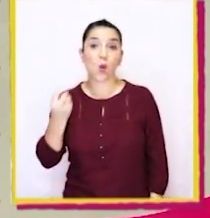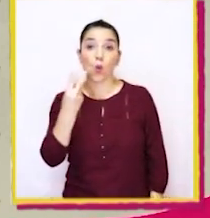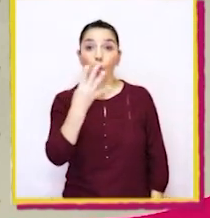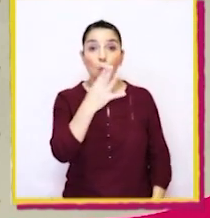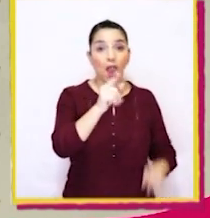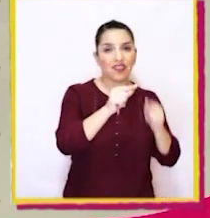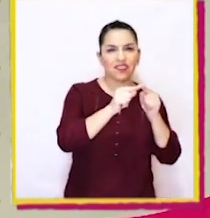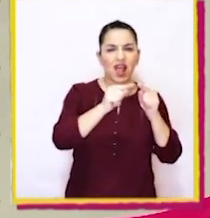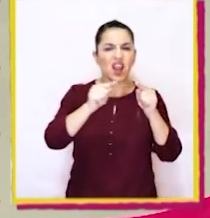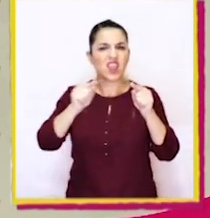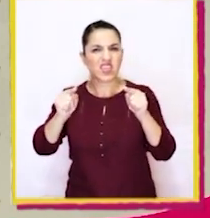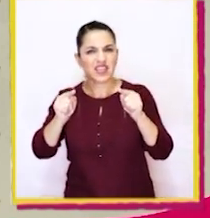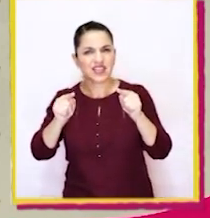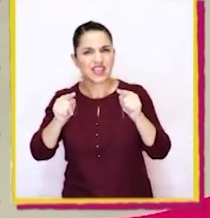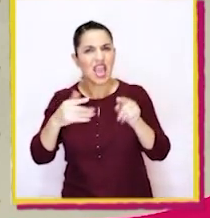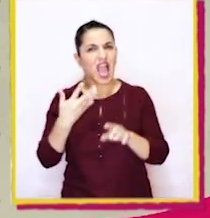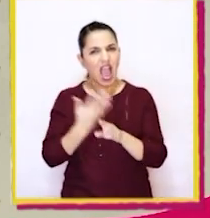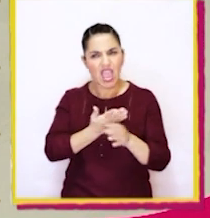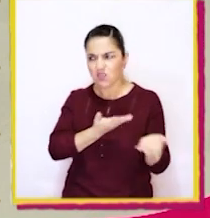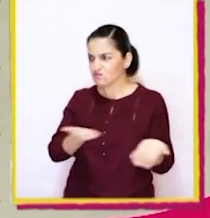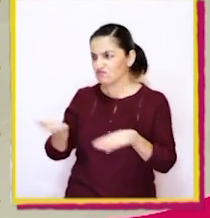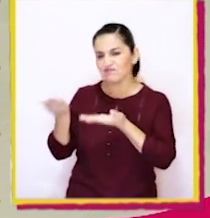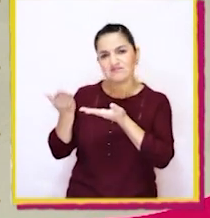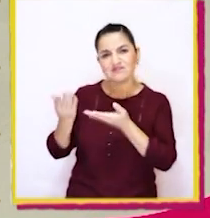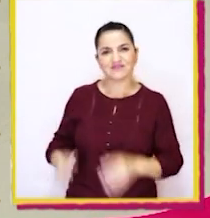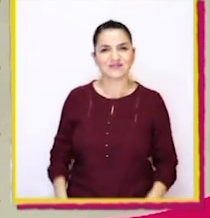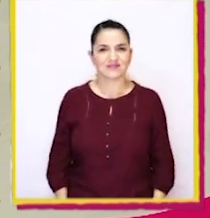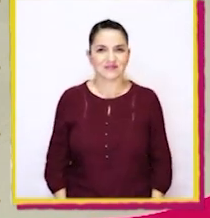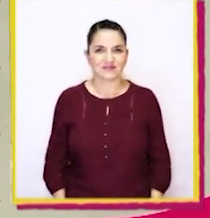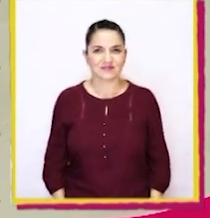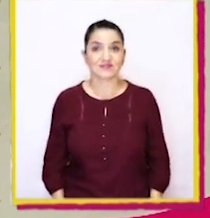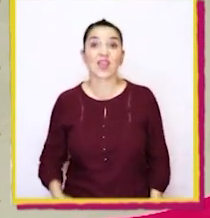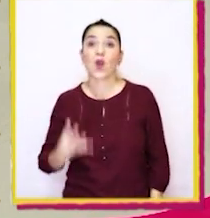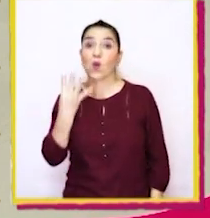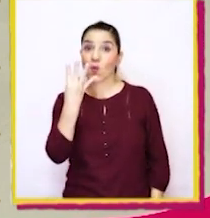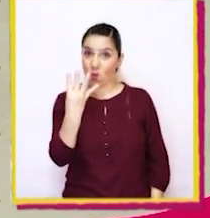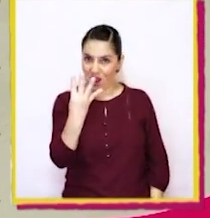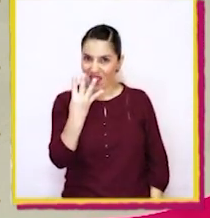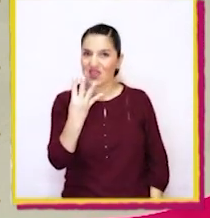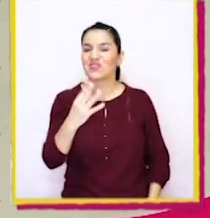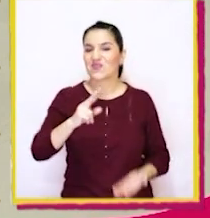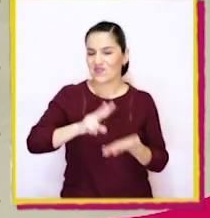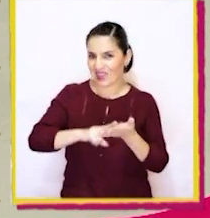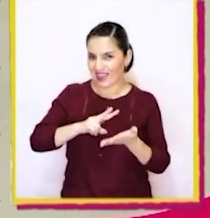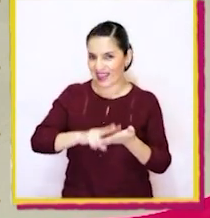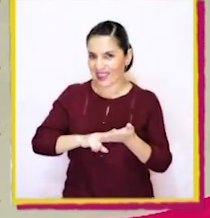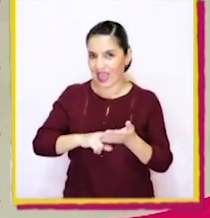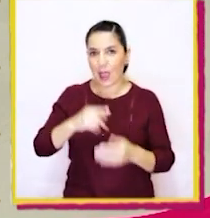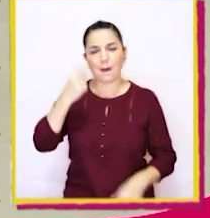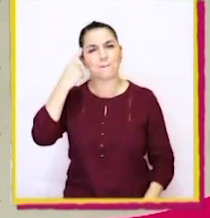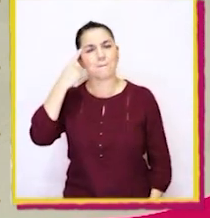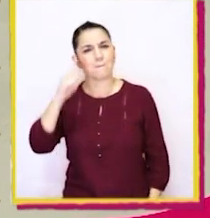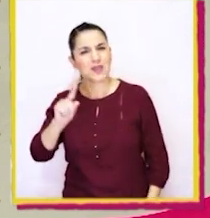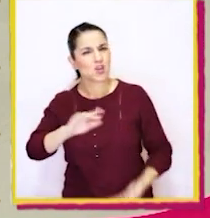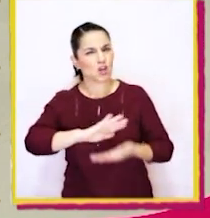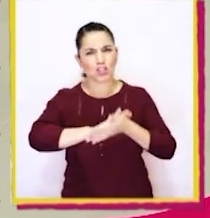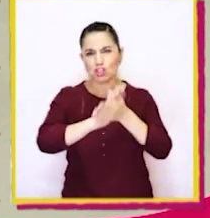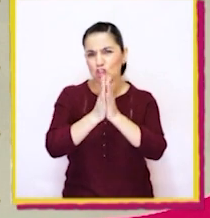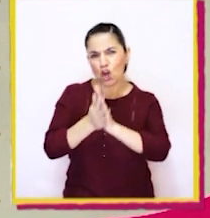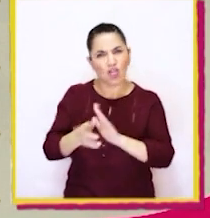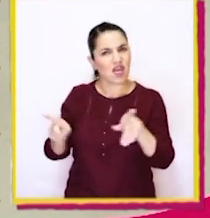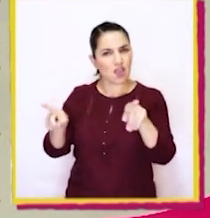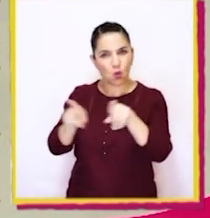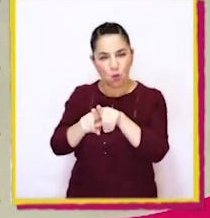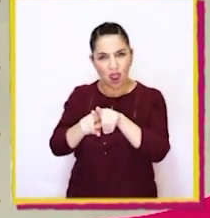¿De cuántas líneas rectas se compone esta figura? Cuatro, ¿verdad? Pero, ¿son